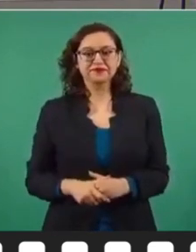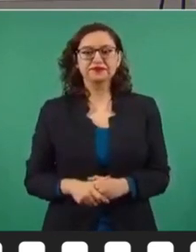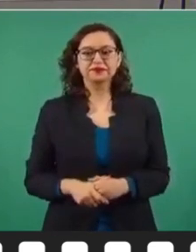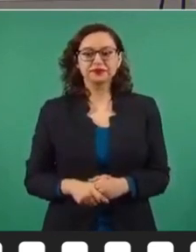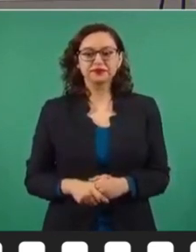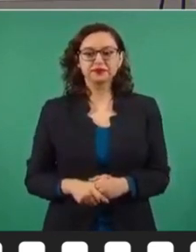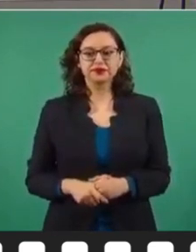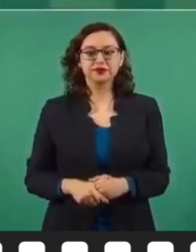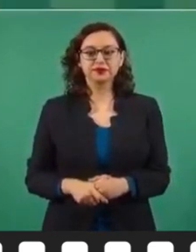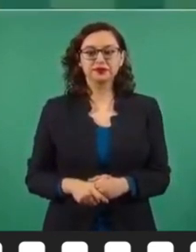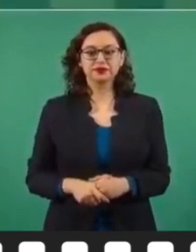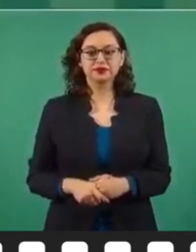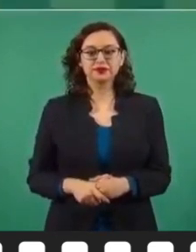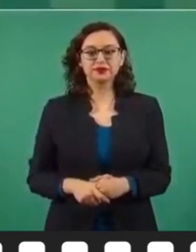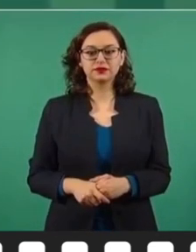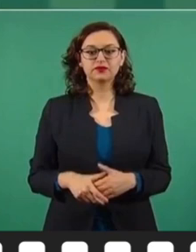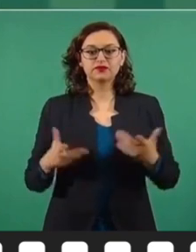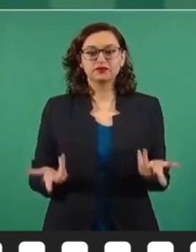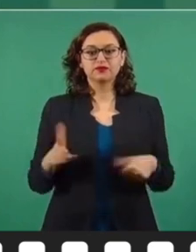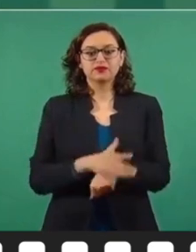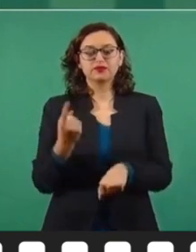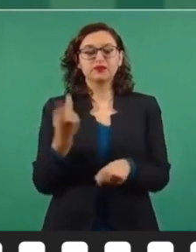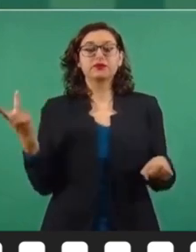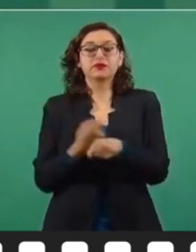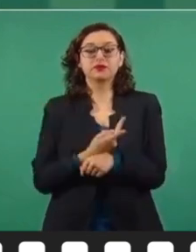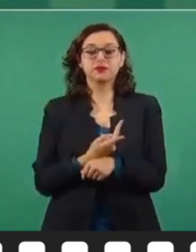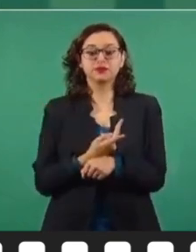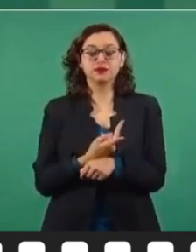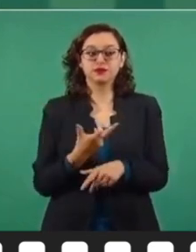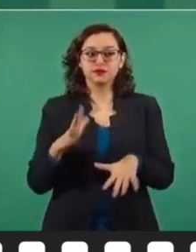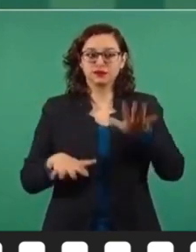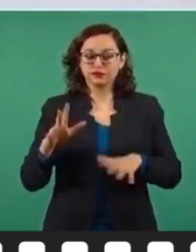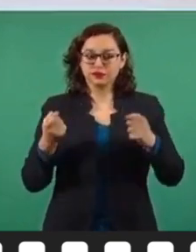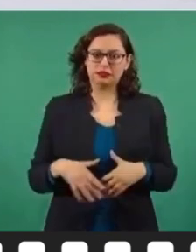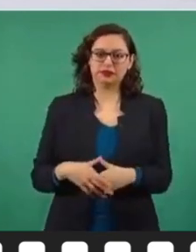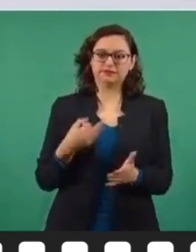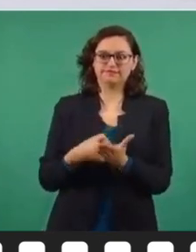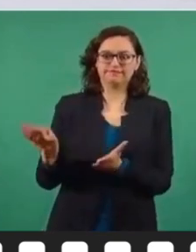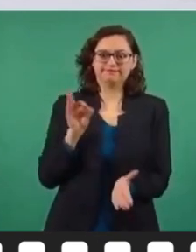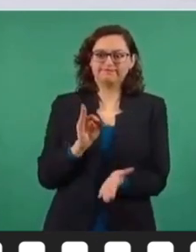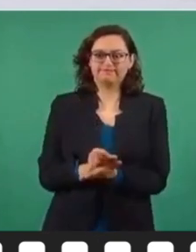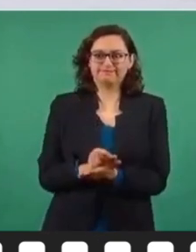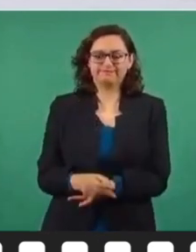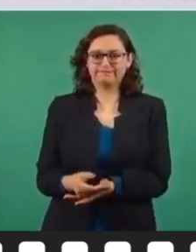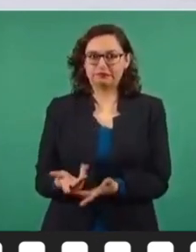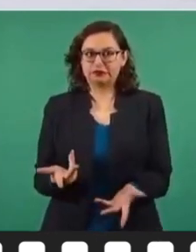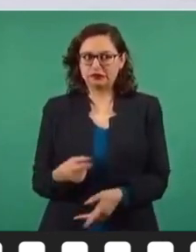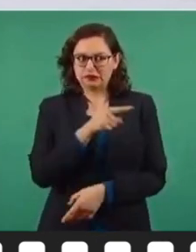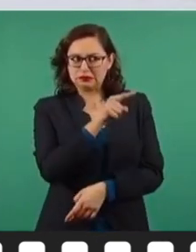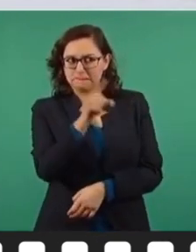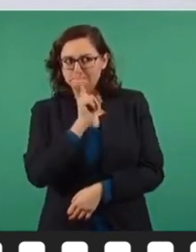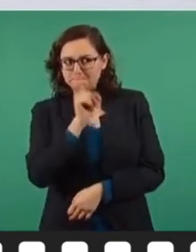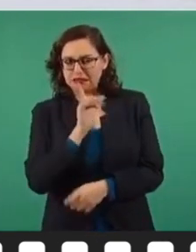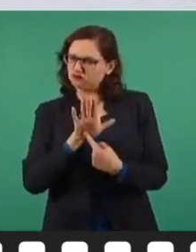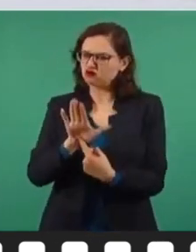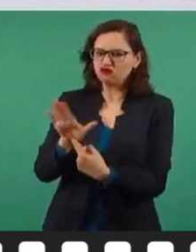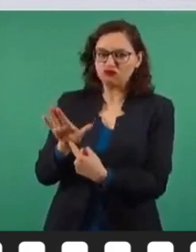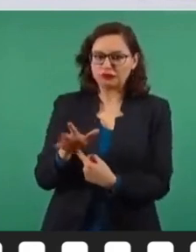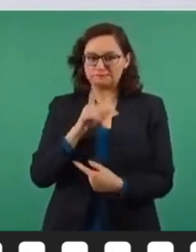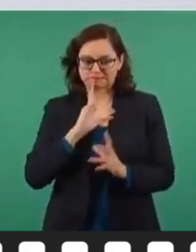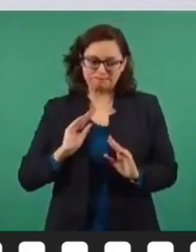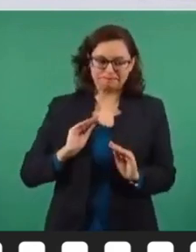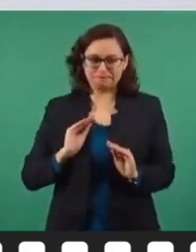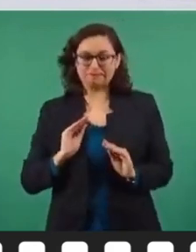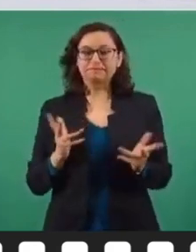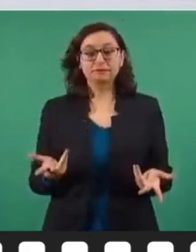no todos tienen el valor civil para denunciar con